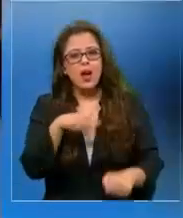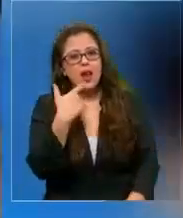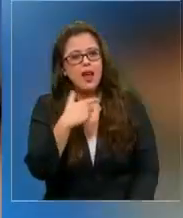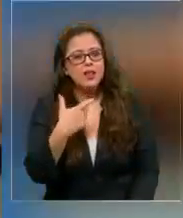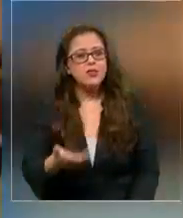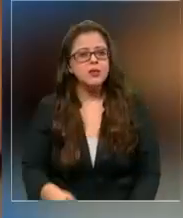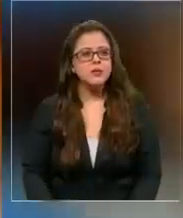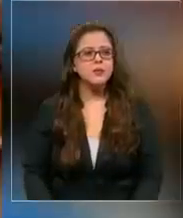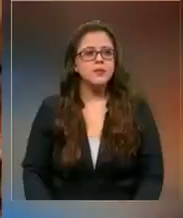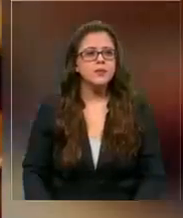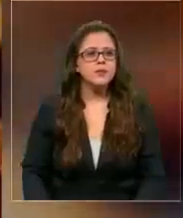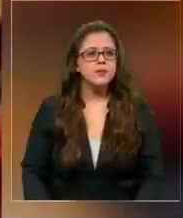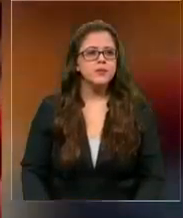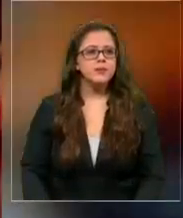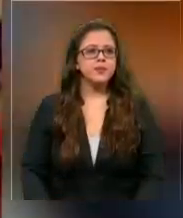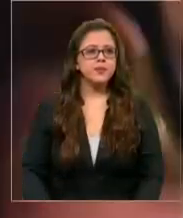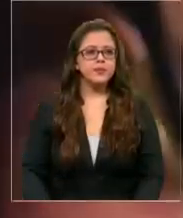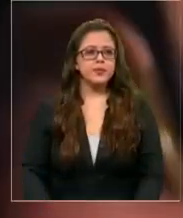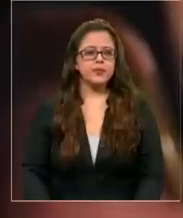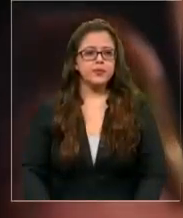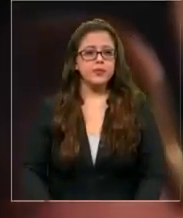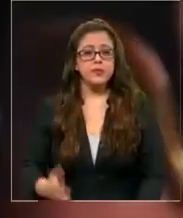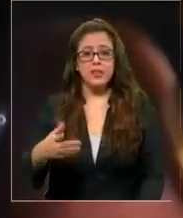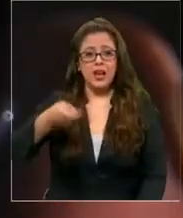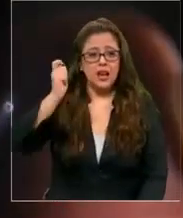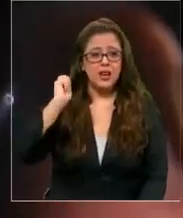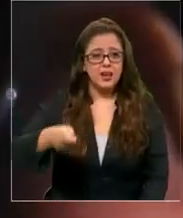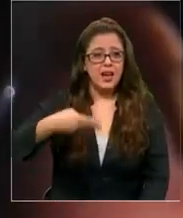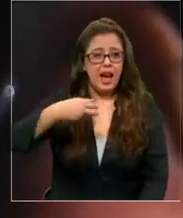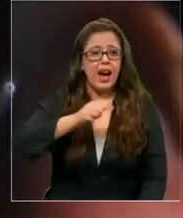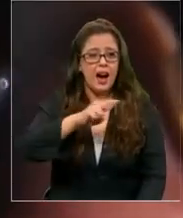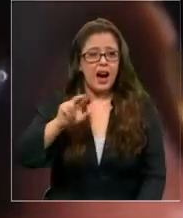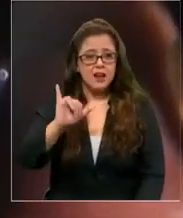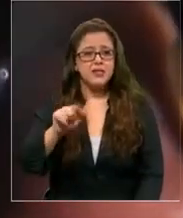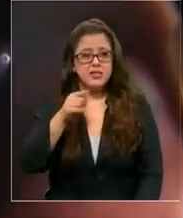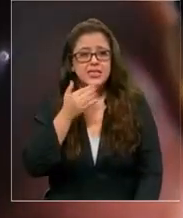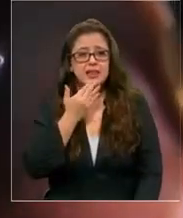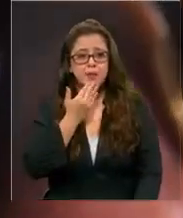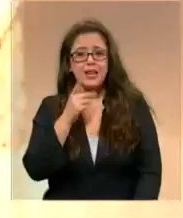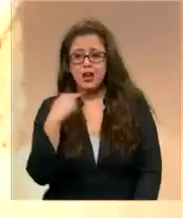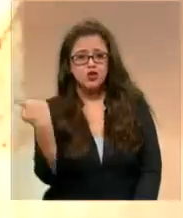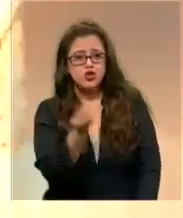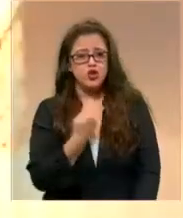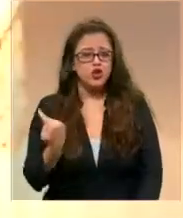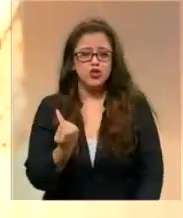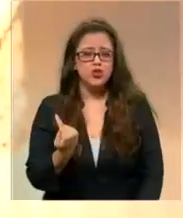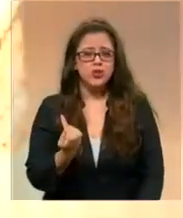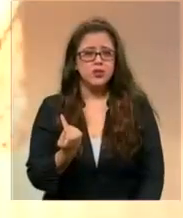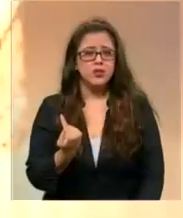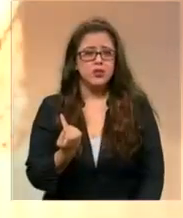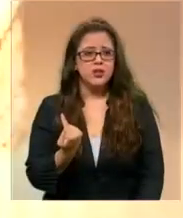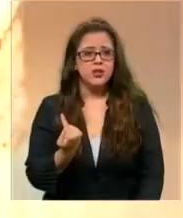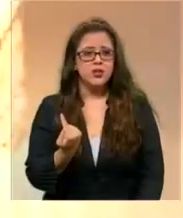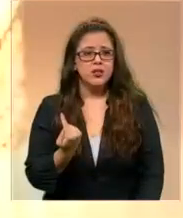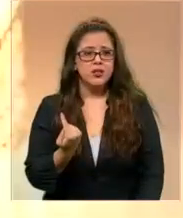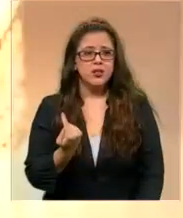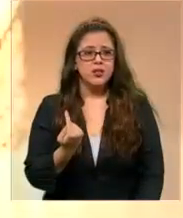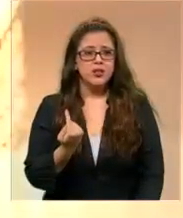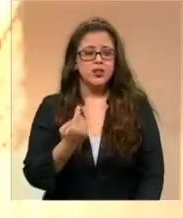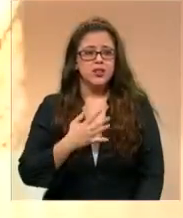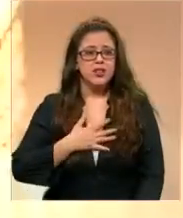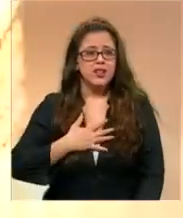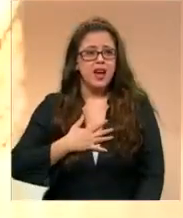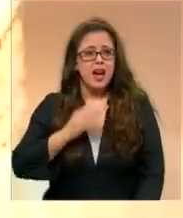No han condenado no solamente a Jariño, no han condenado a todos nosotros, condenaron a mis nietas,